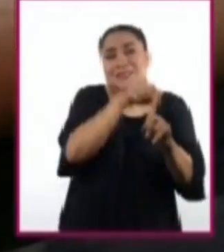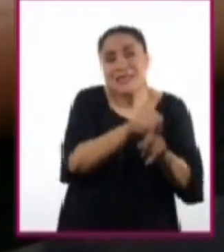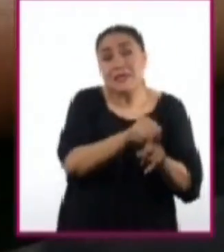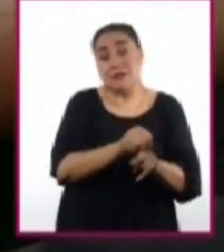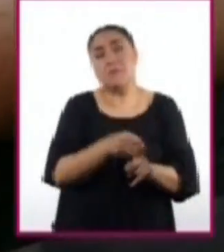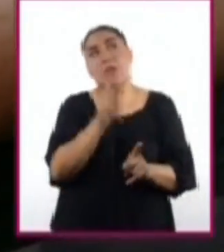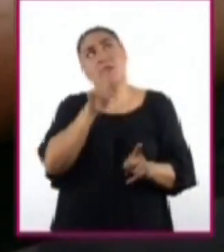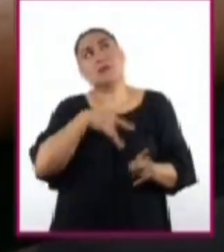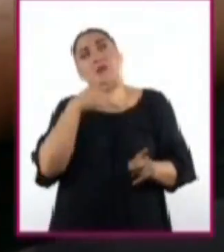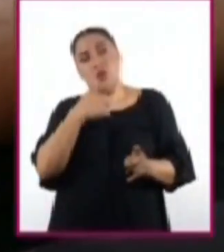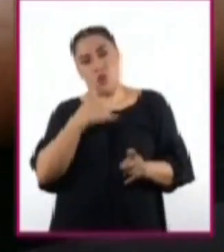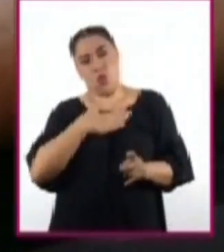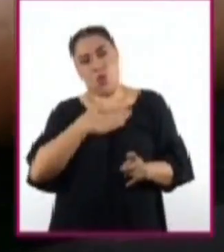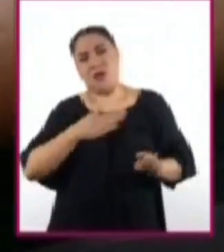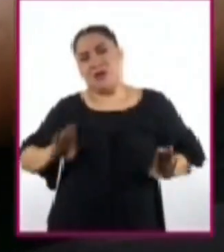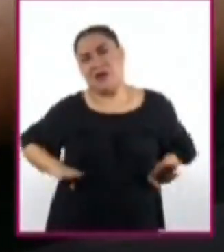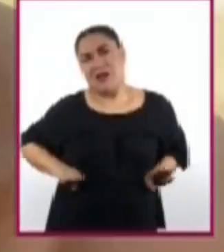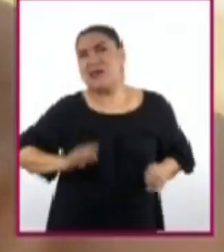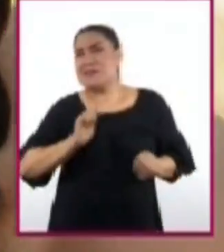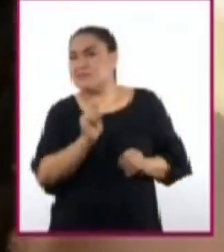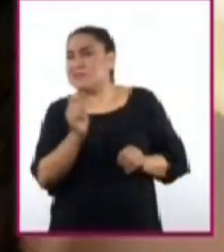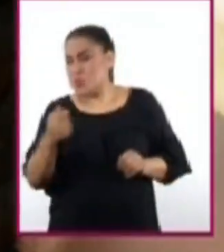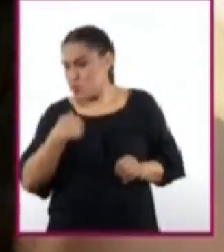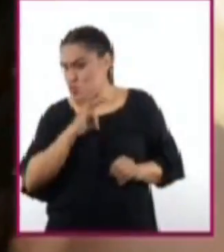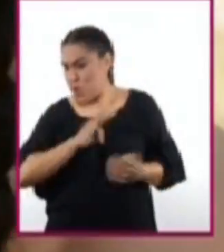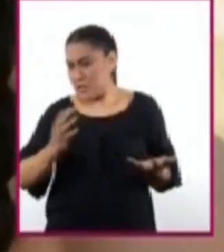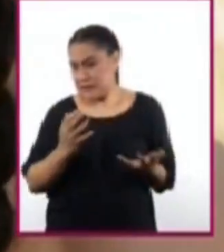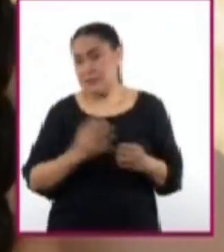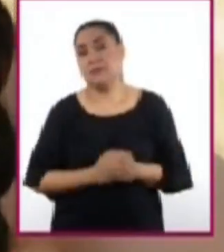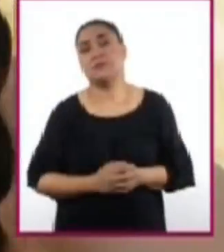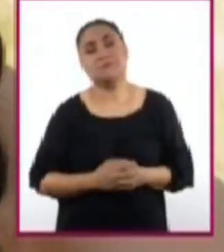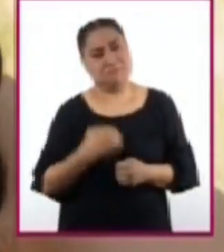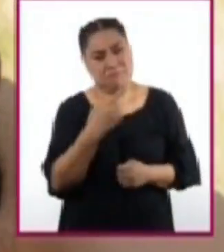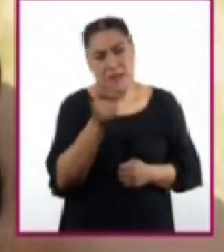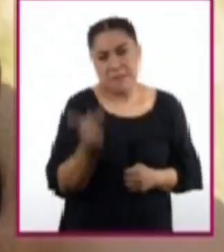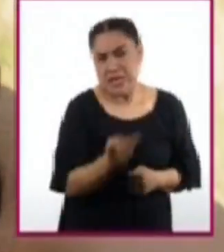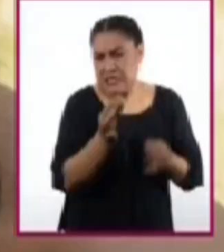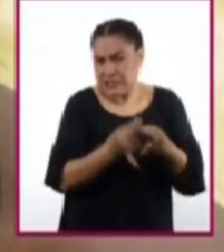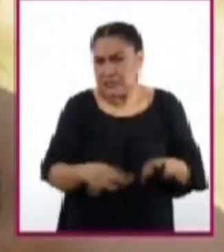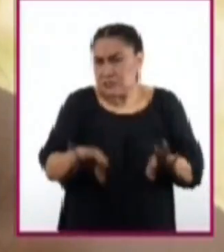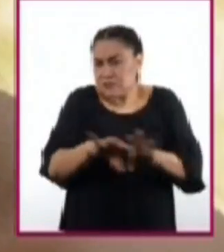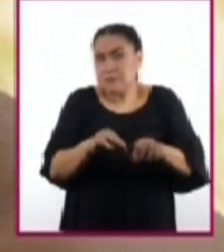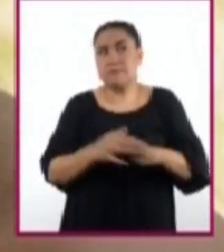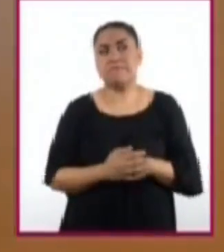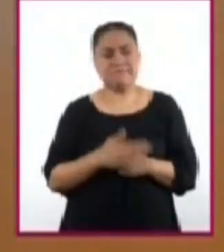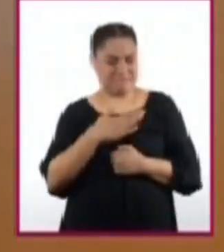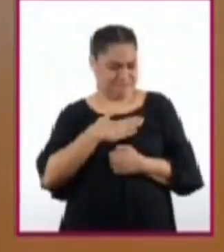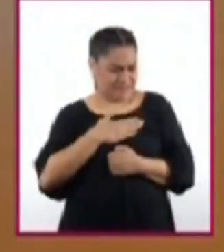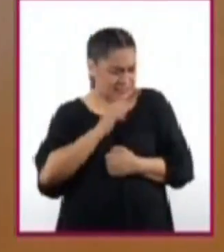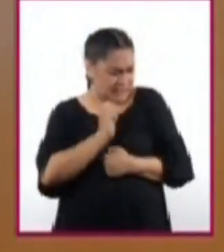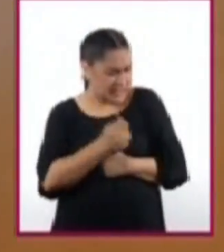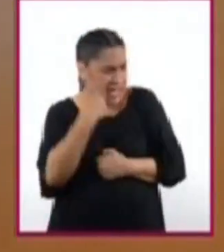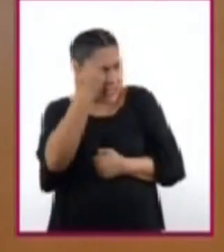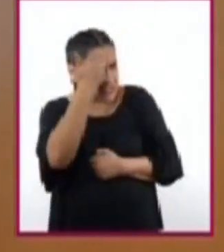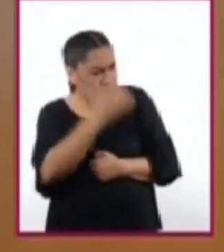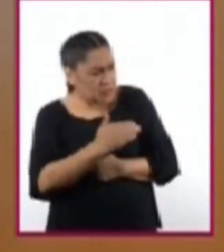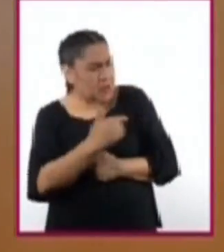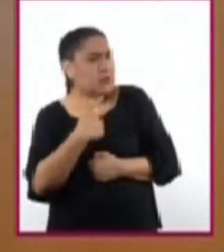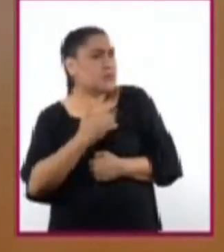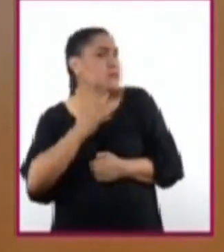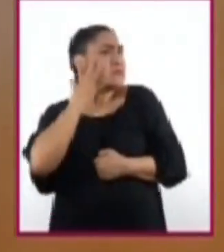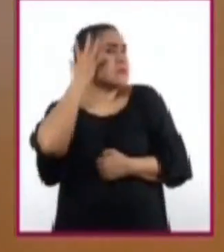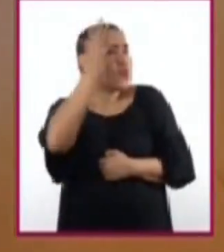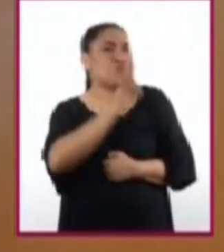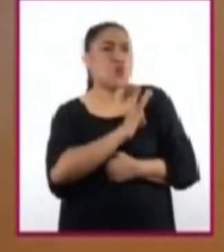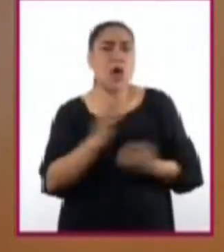cuenta tus características personales. Una pregunta fundamental es, ¿qué debo saber y qué debo hacer para lograr